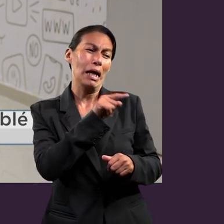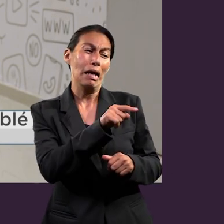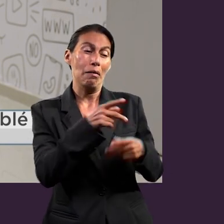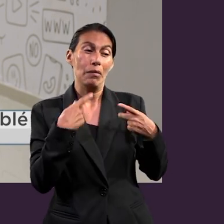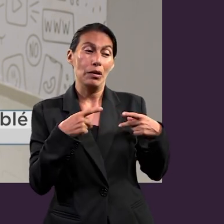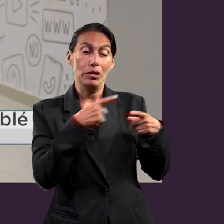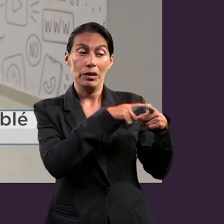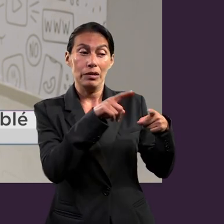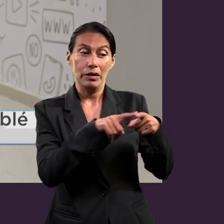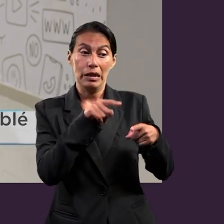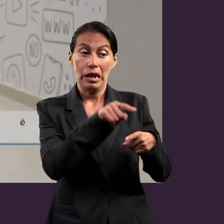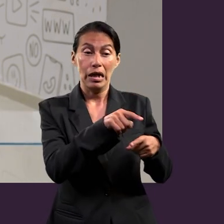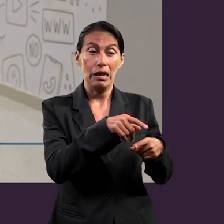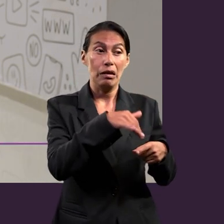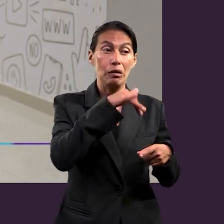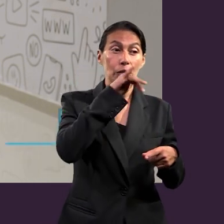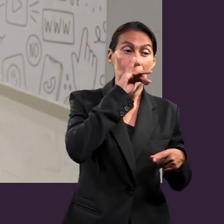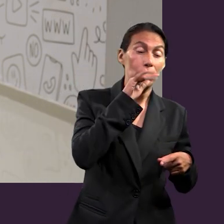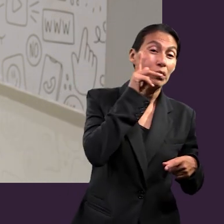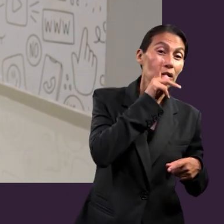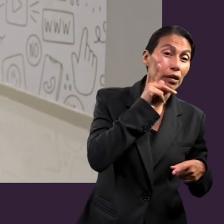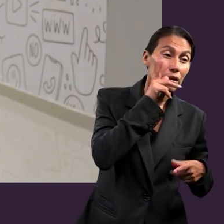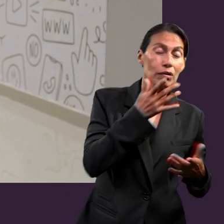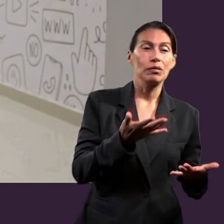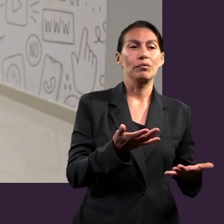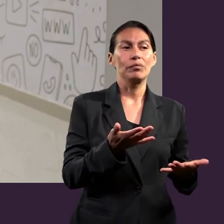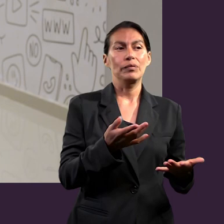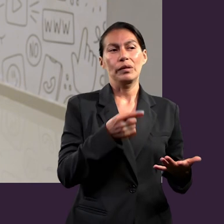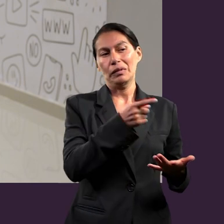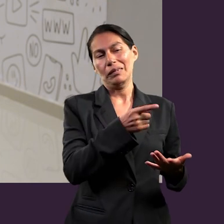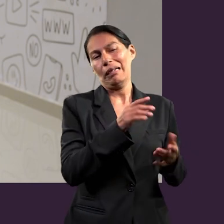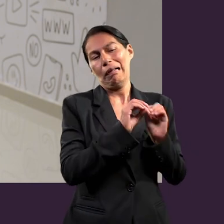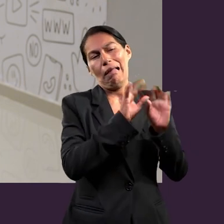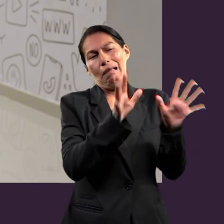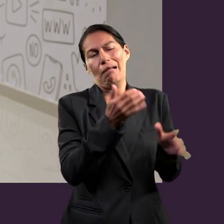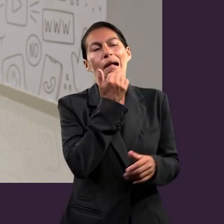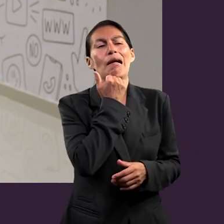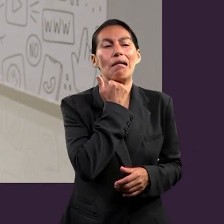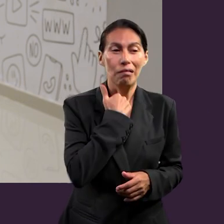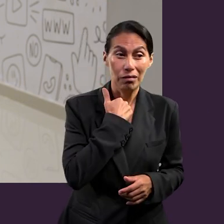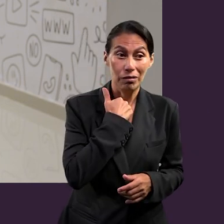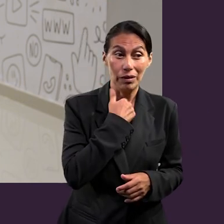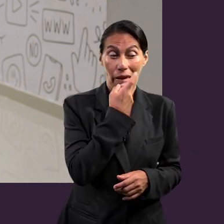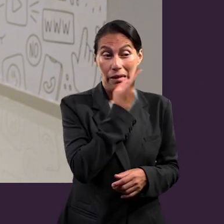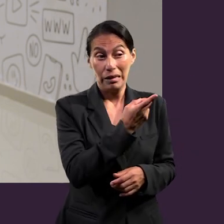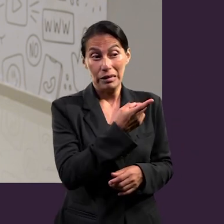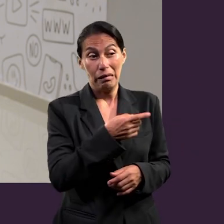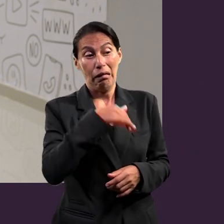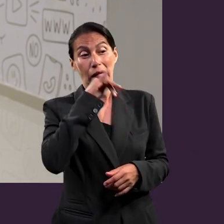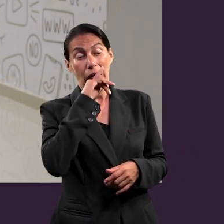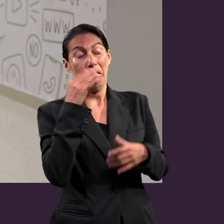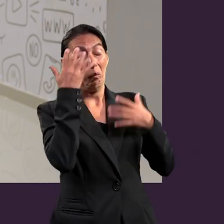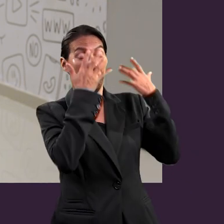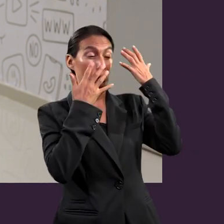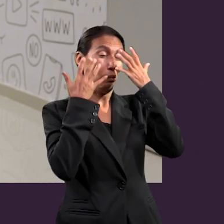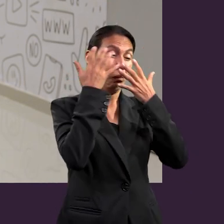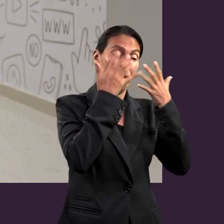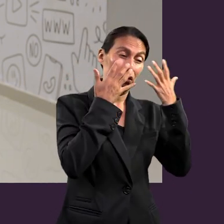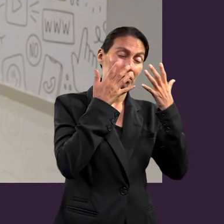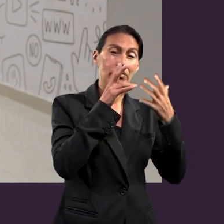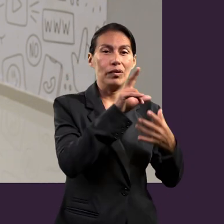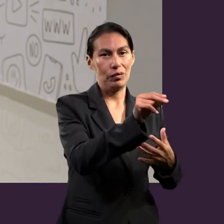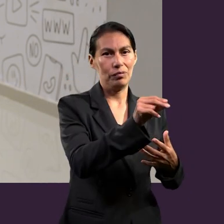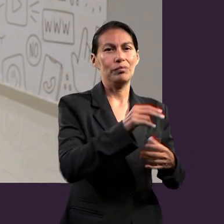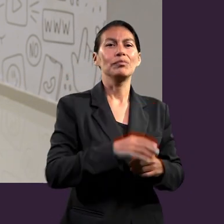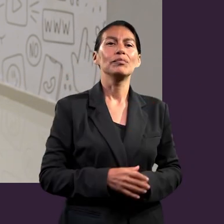Pareciera que en los cultos algunos cristianos llevaban vino, y sin duda que contenía alcohol, porque él dice,